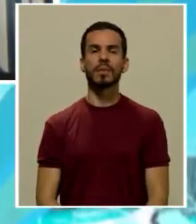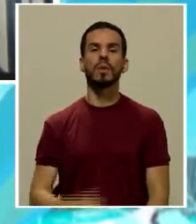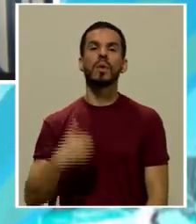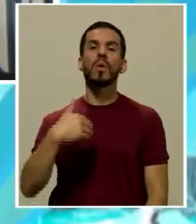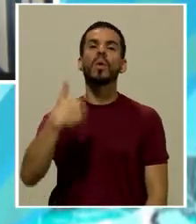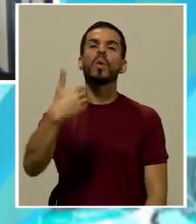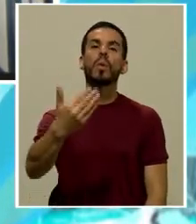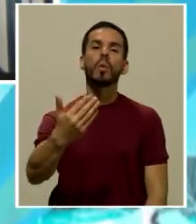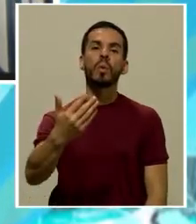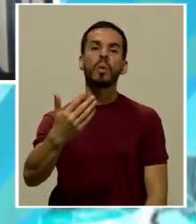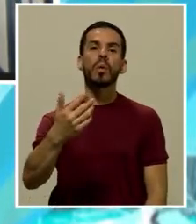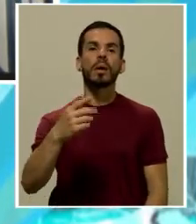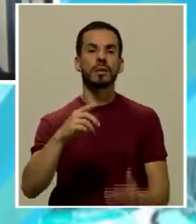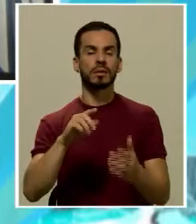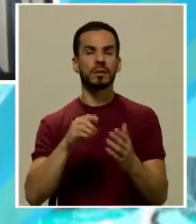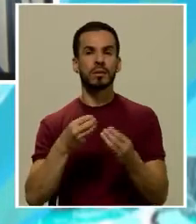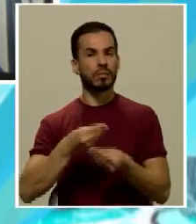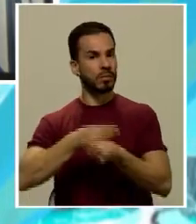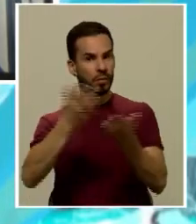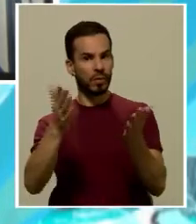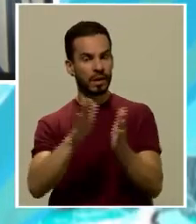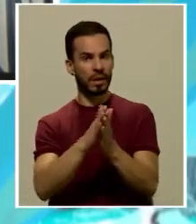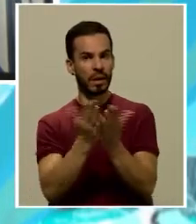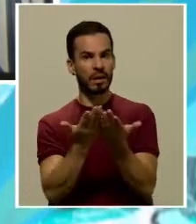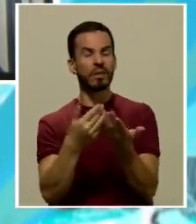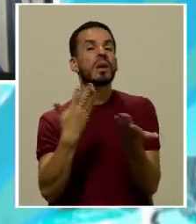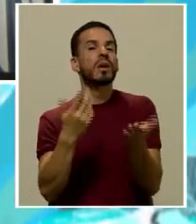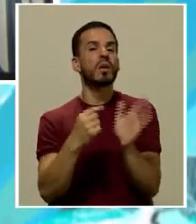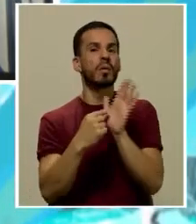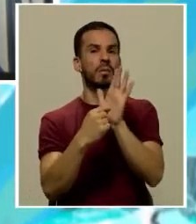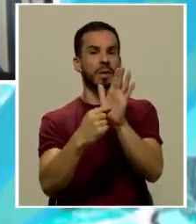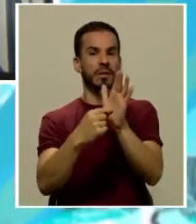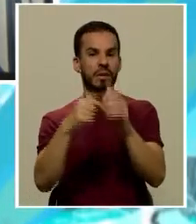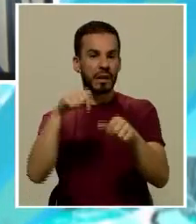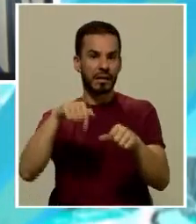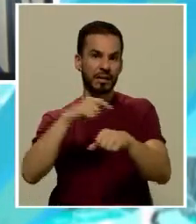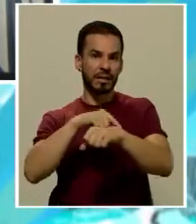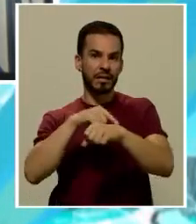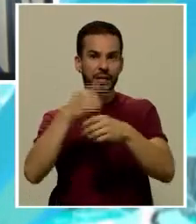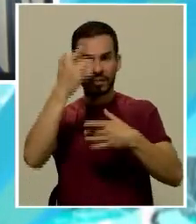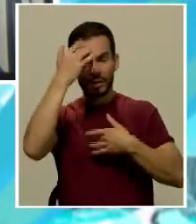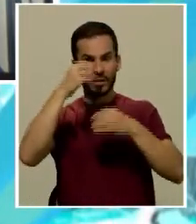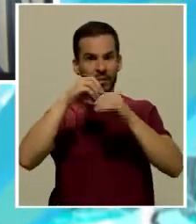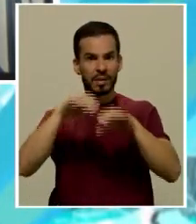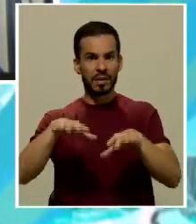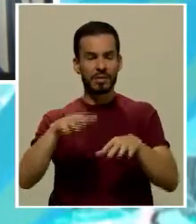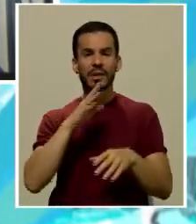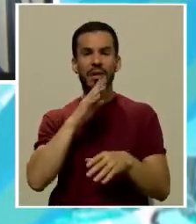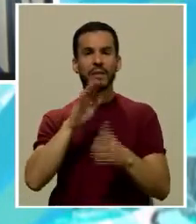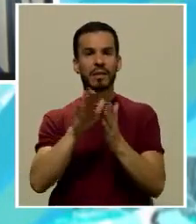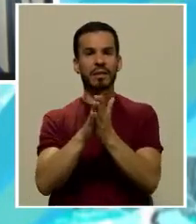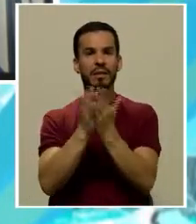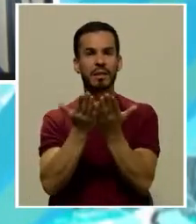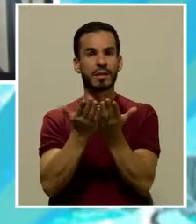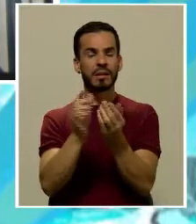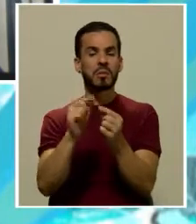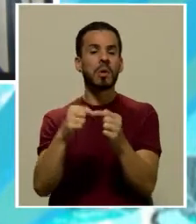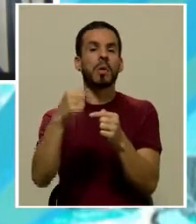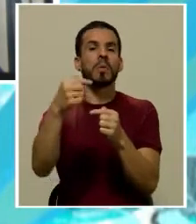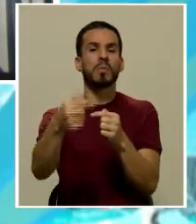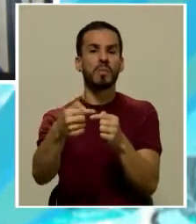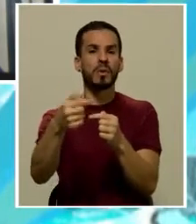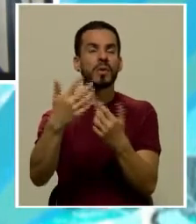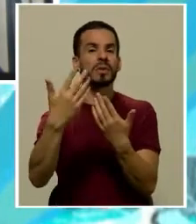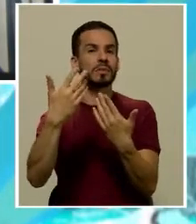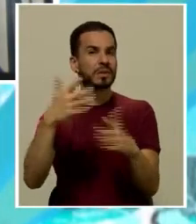¿cuándo sale el libro y cómo será la presentación en estos tiempos de pandemia? Estamos hablando de un libro que está próximo